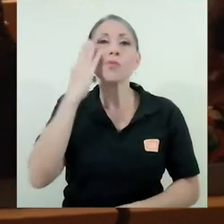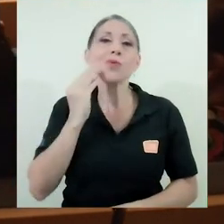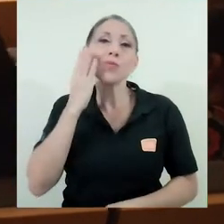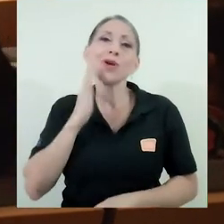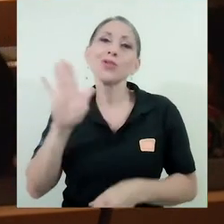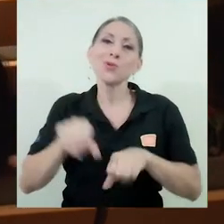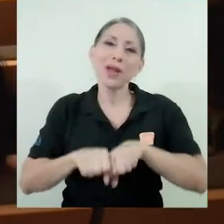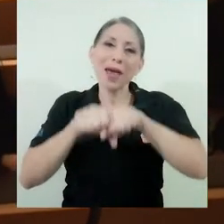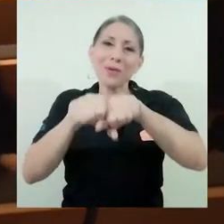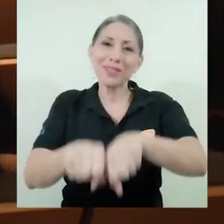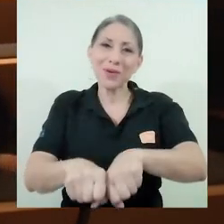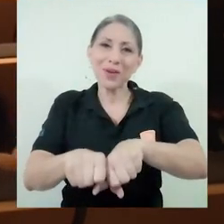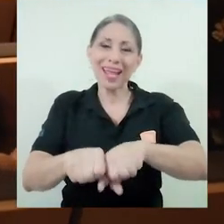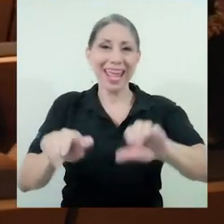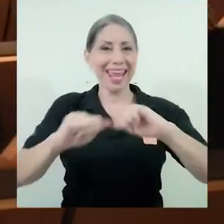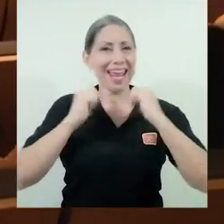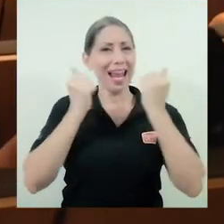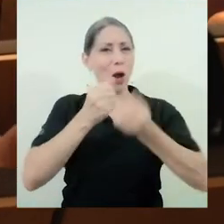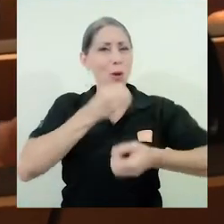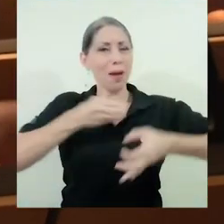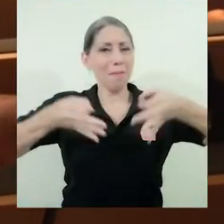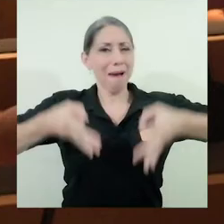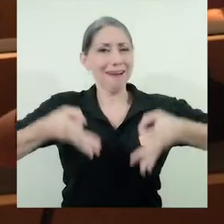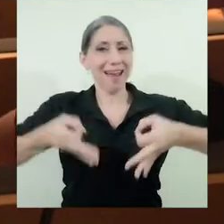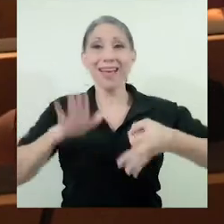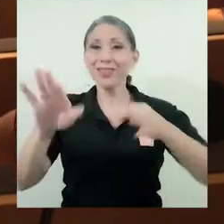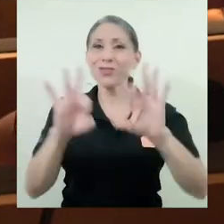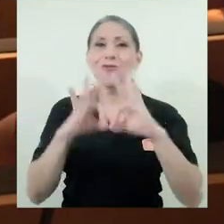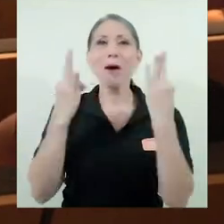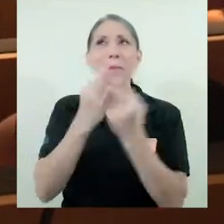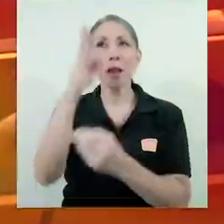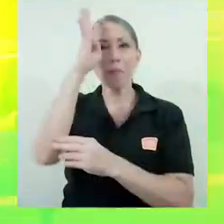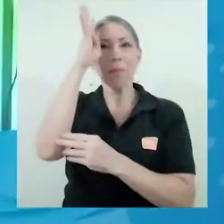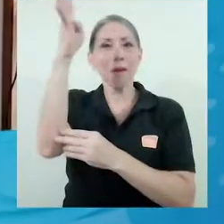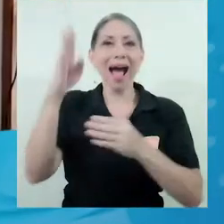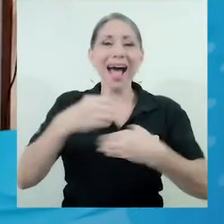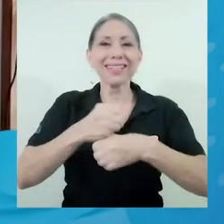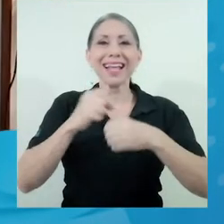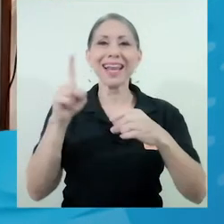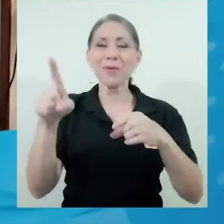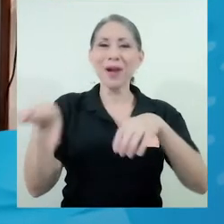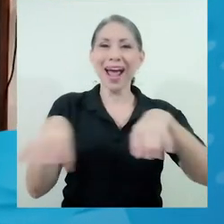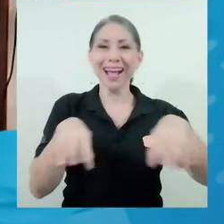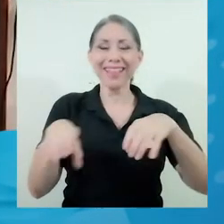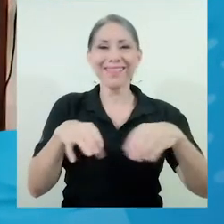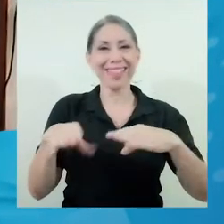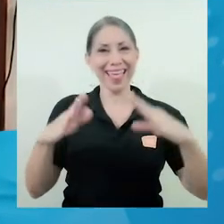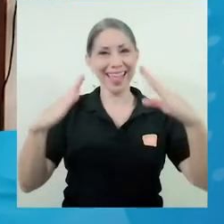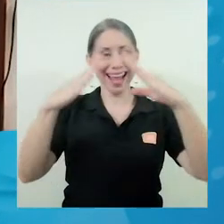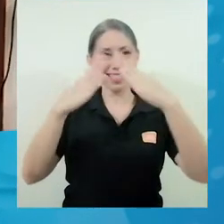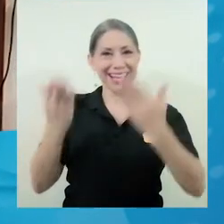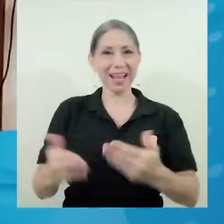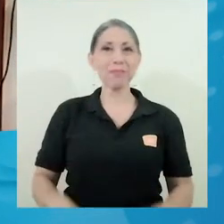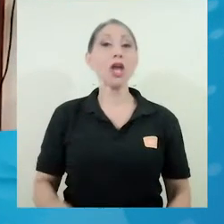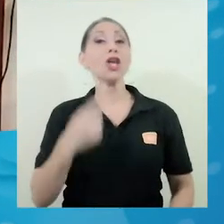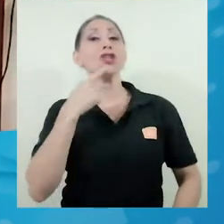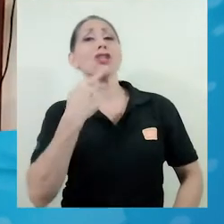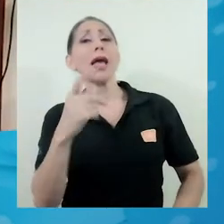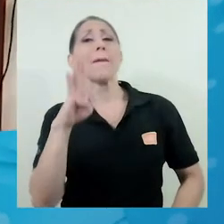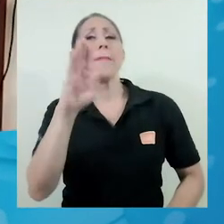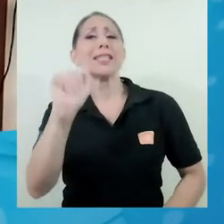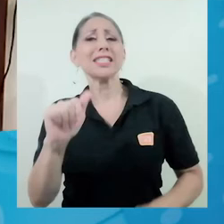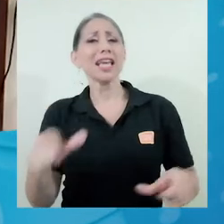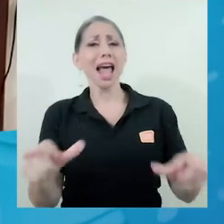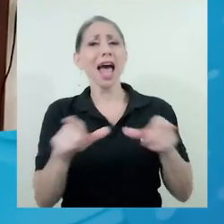vivió su graduación en el Aula Magna, su familia se las ingenió para hacerle una ceremonia casera. Y en